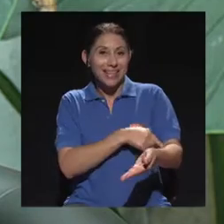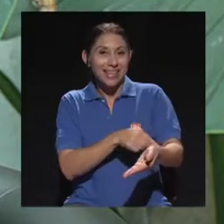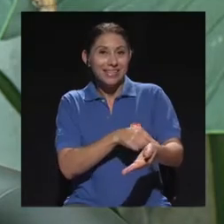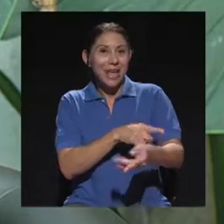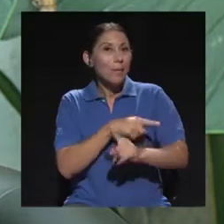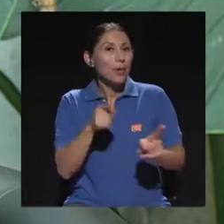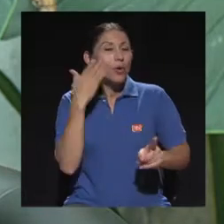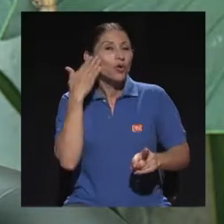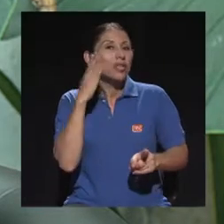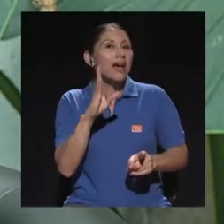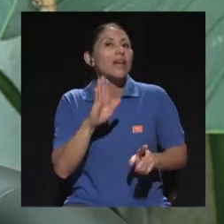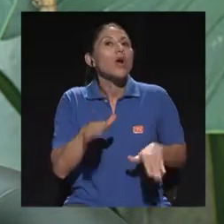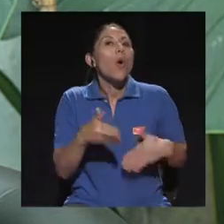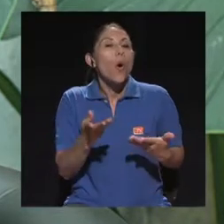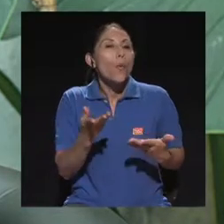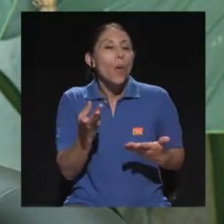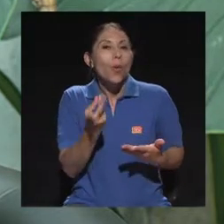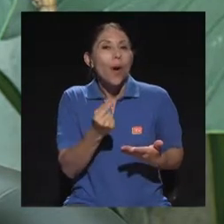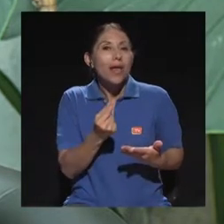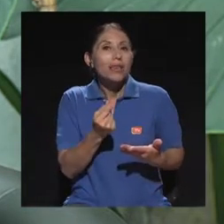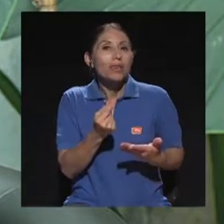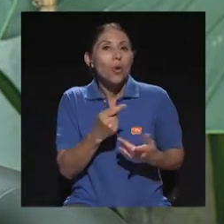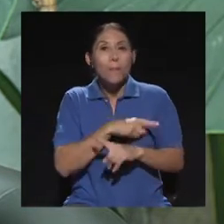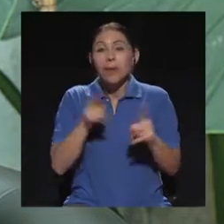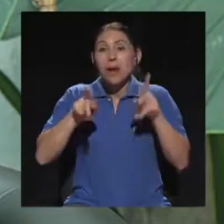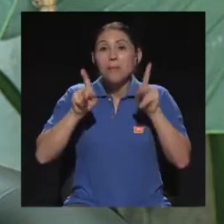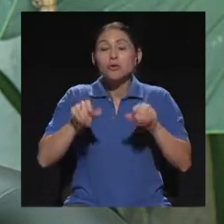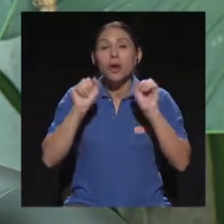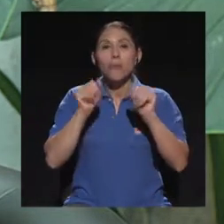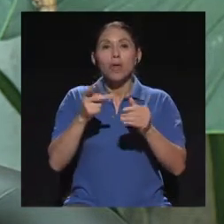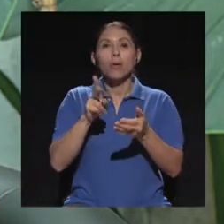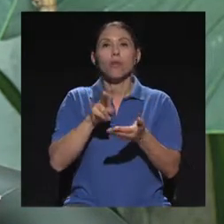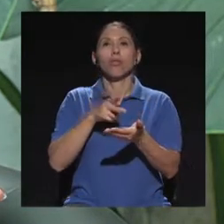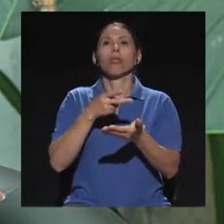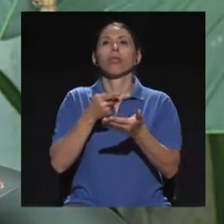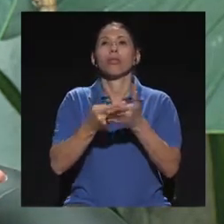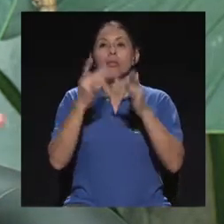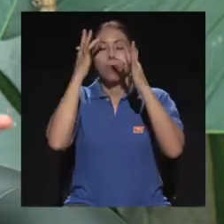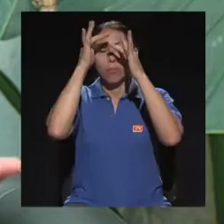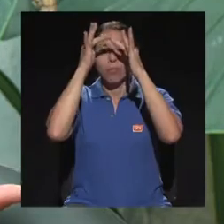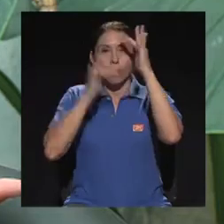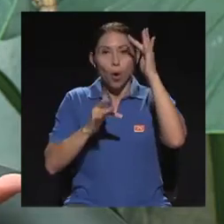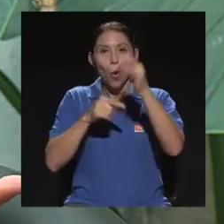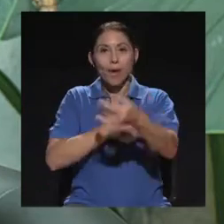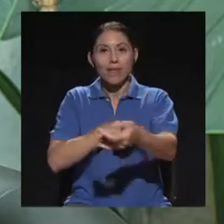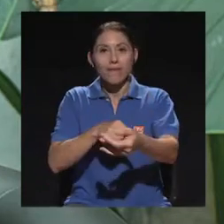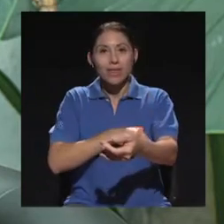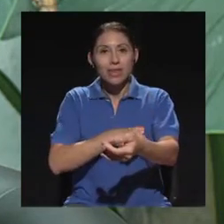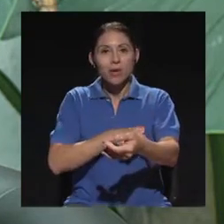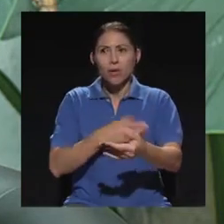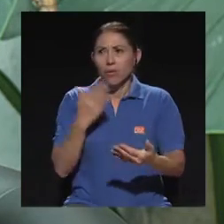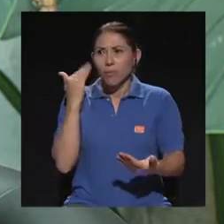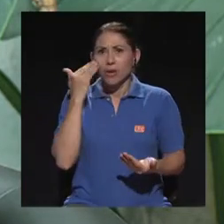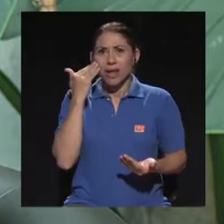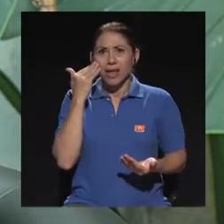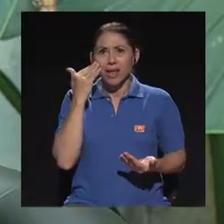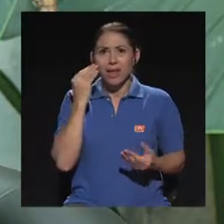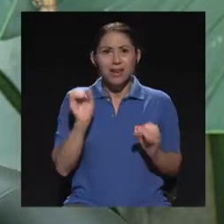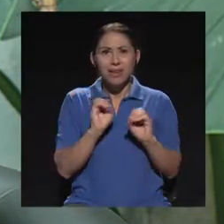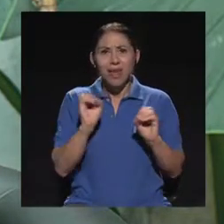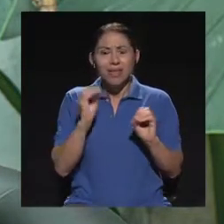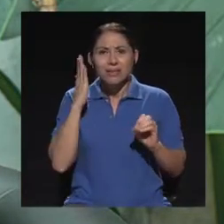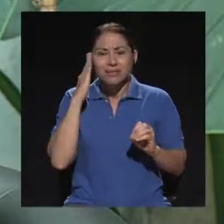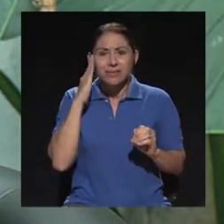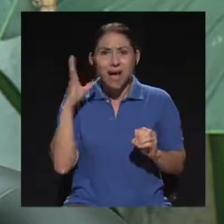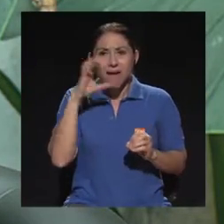la persona puede caer en un coma diabético. Así de fácil. Y nadie se va a enterar de por qué le dio un coma diabético si se inyectó la misma